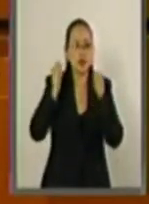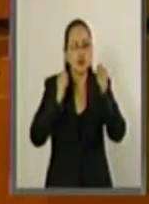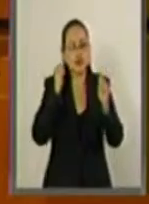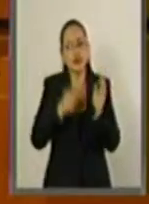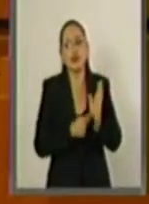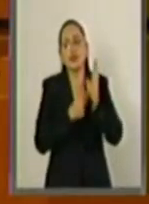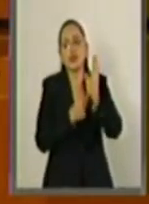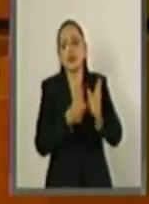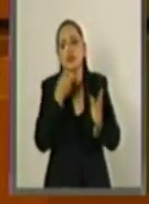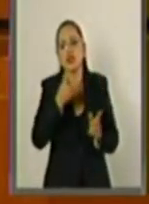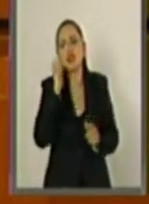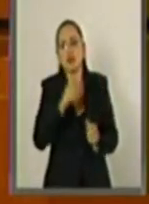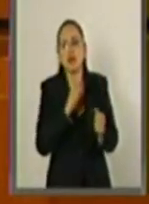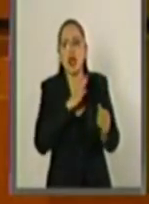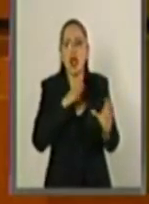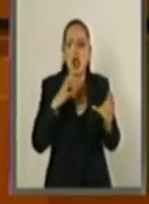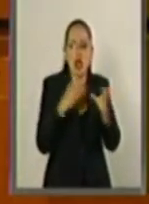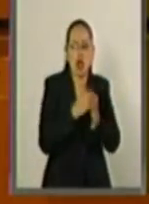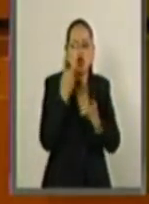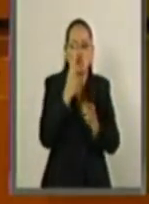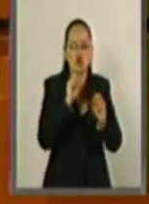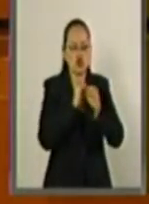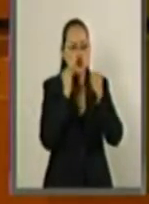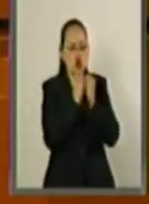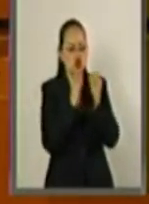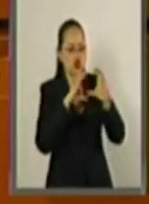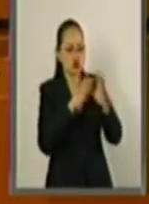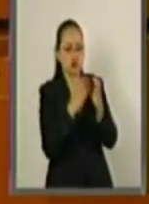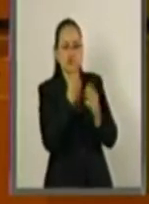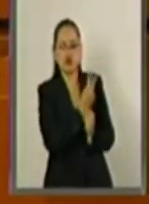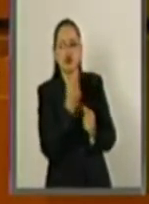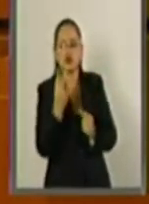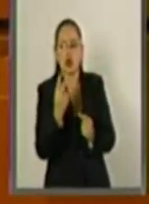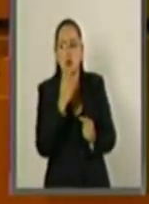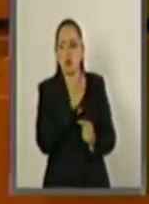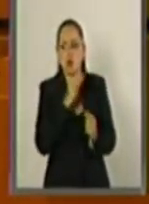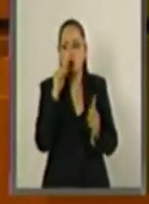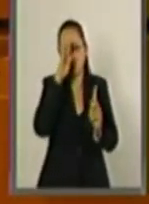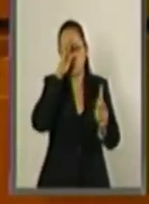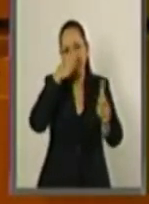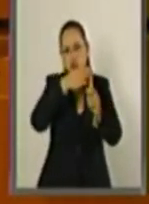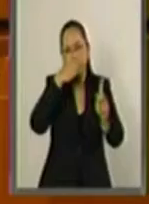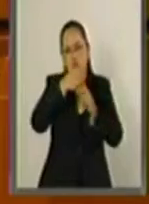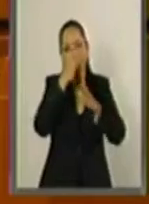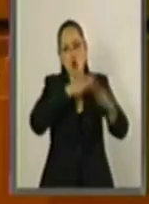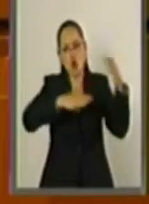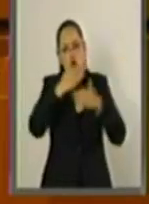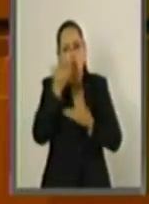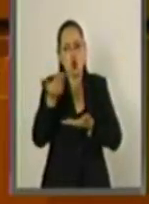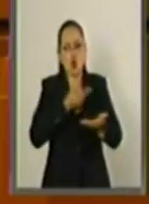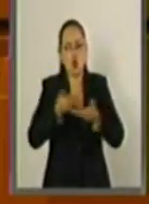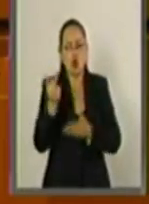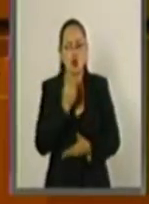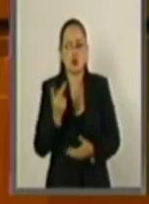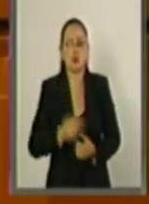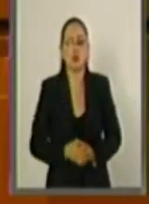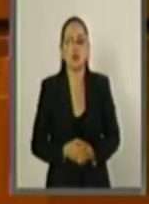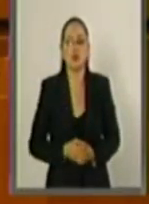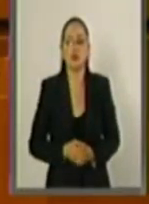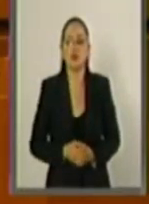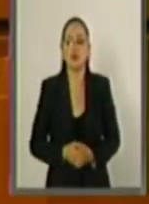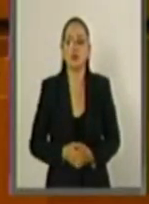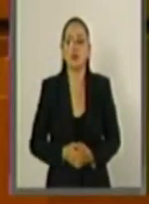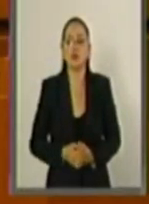interdependencia de dos socios que se han propuesto generar prosperidad compartida. En la hora actual,